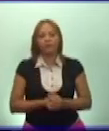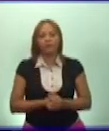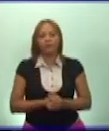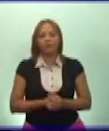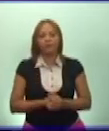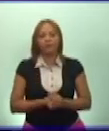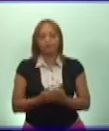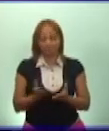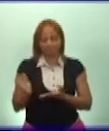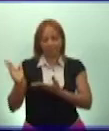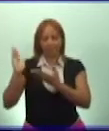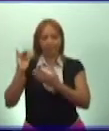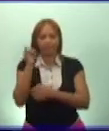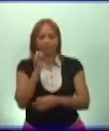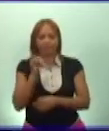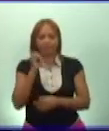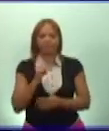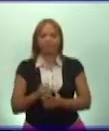Adelante video.